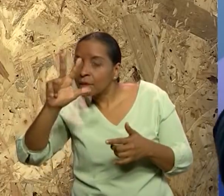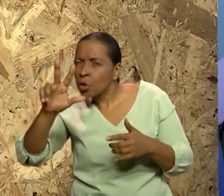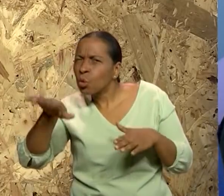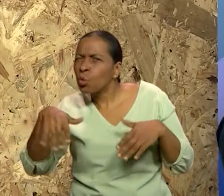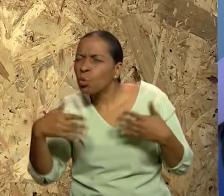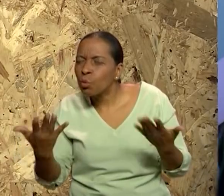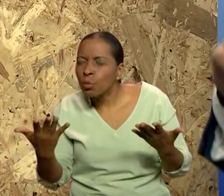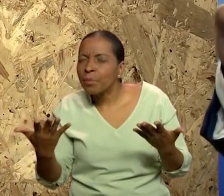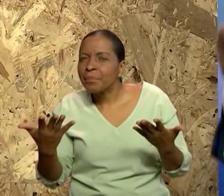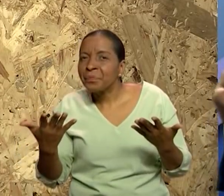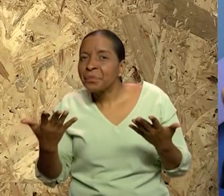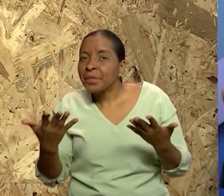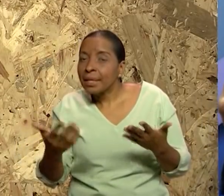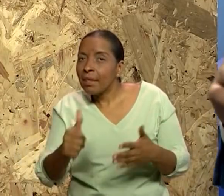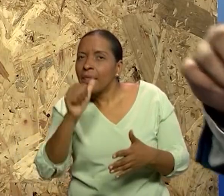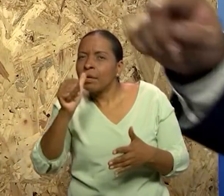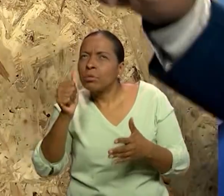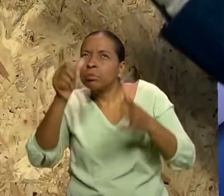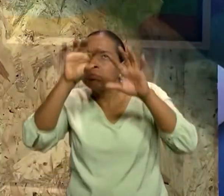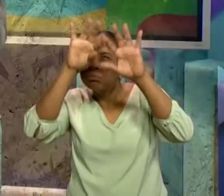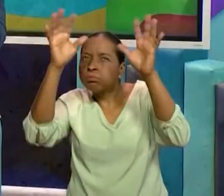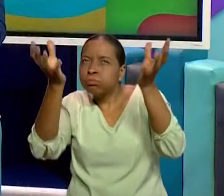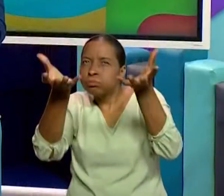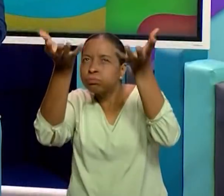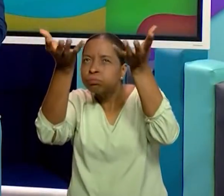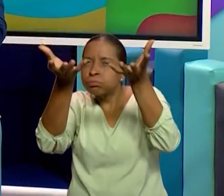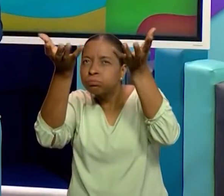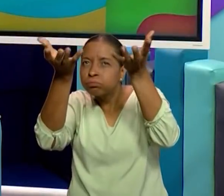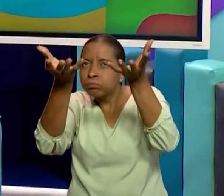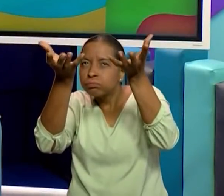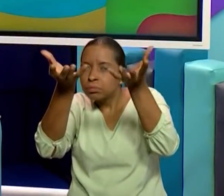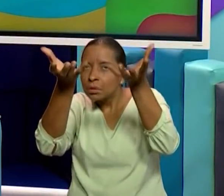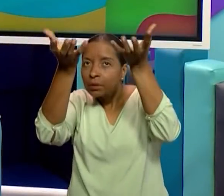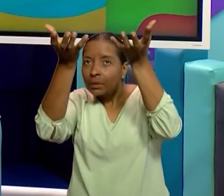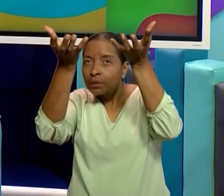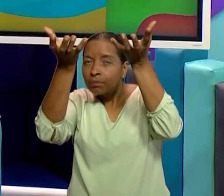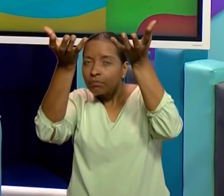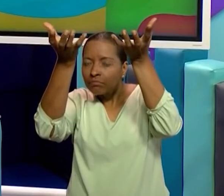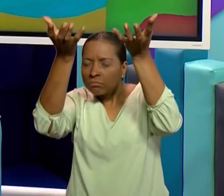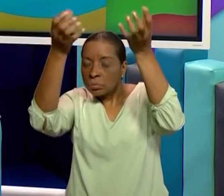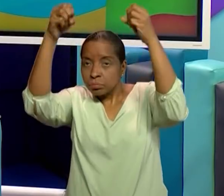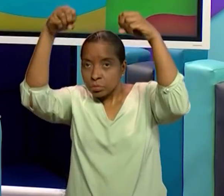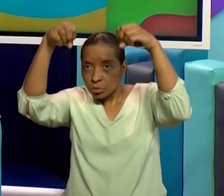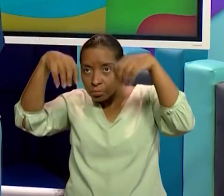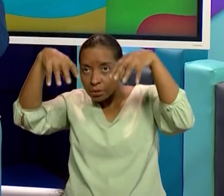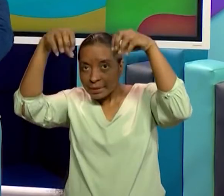condensada en las nubes baja, ¿verdad? Baja.